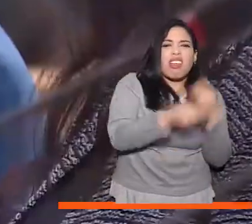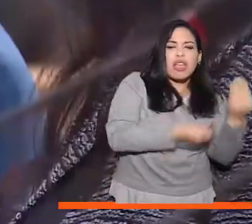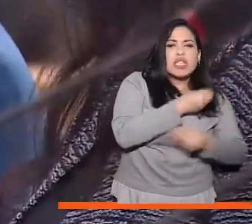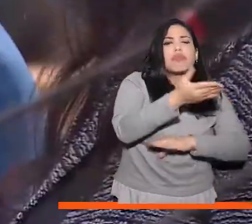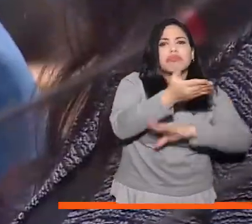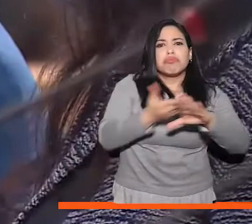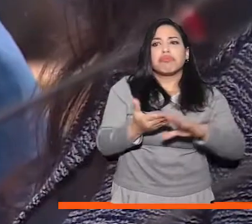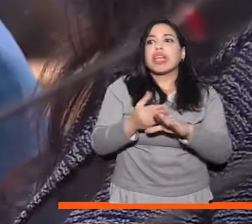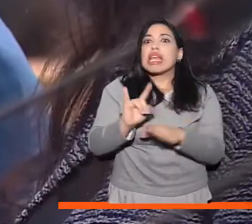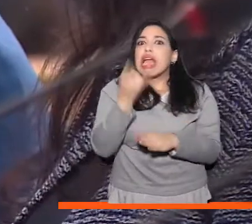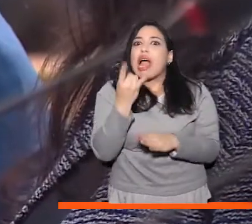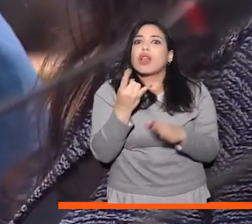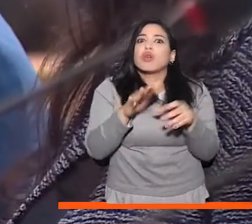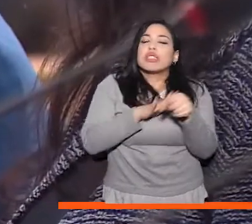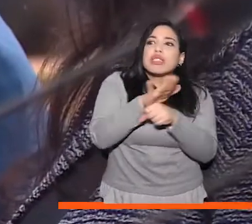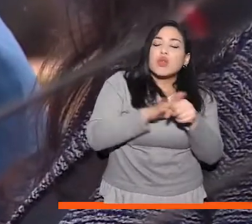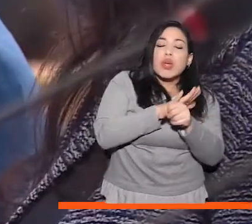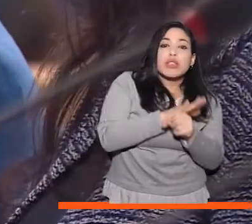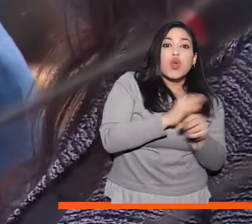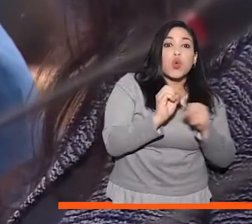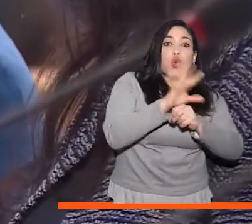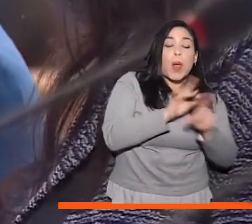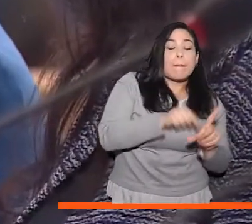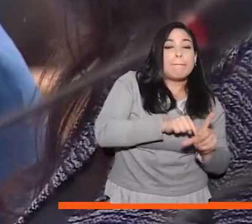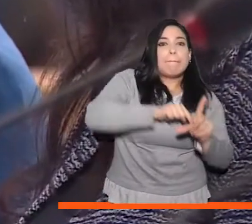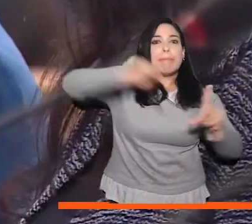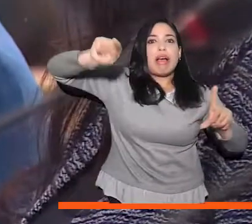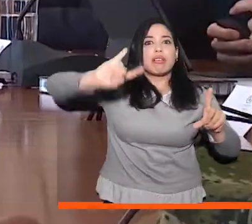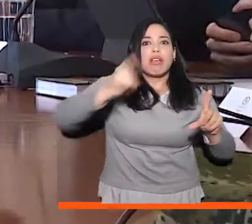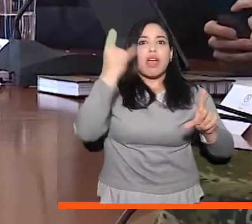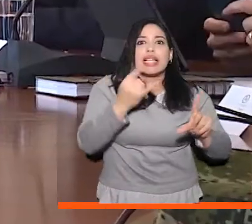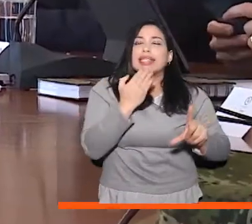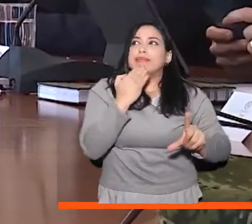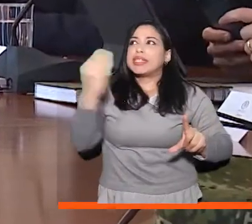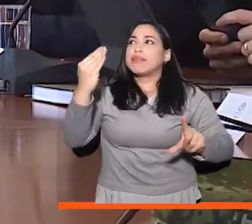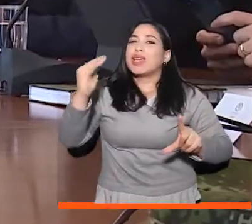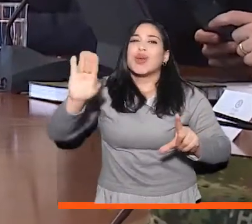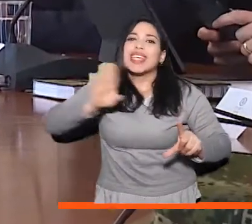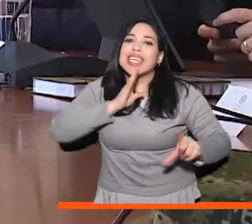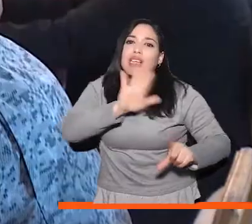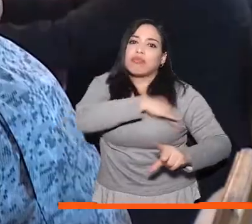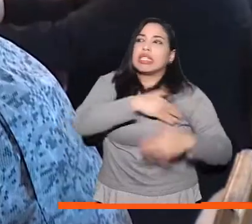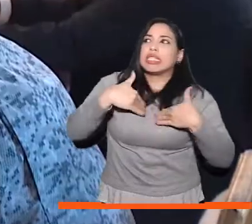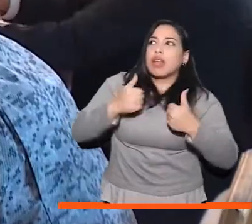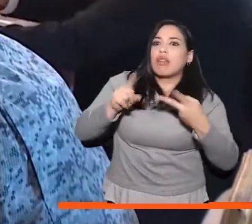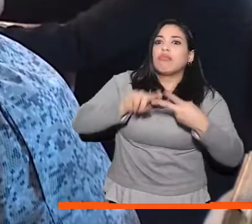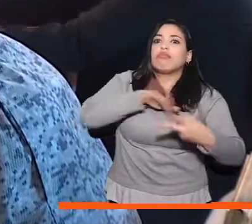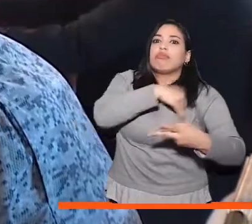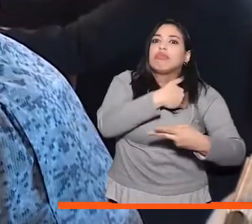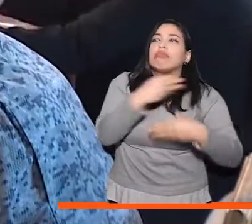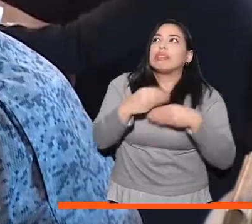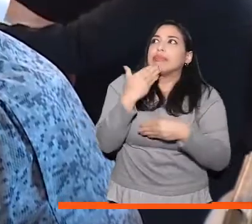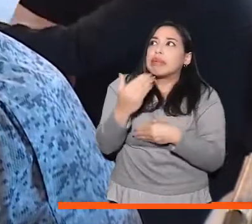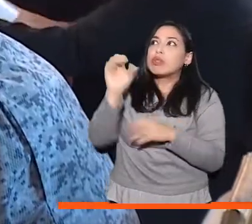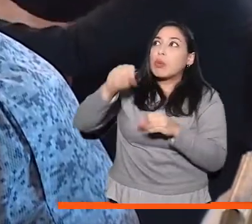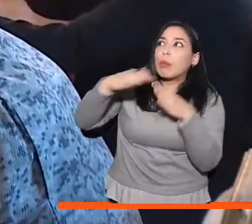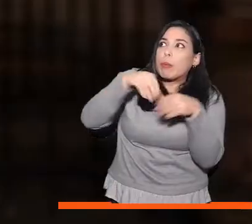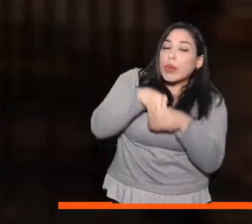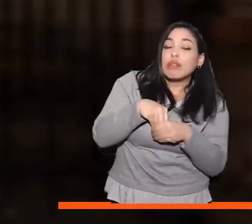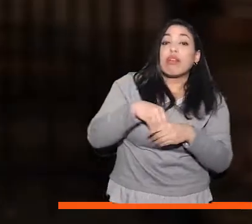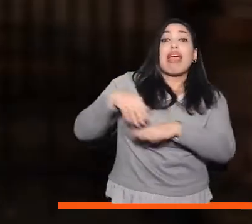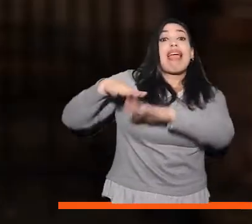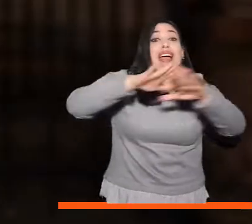Los alcaldes además podrán solicitar restricciones adicionales que deberán contar con aprobación de MinSalud y MinInterior